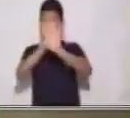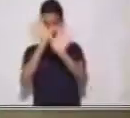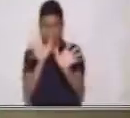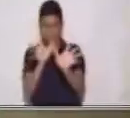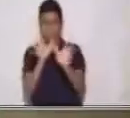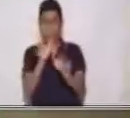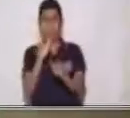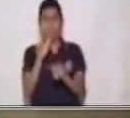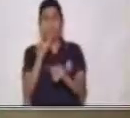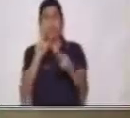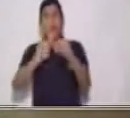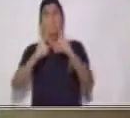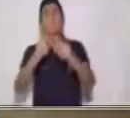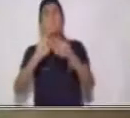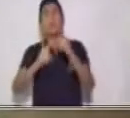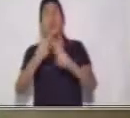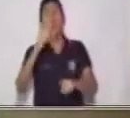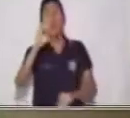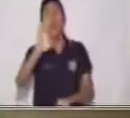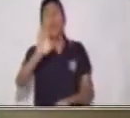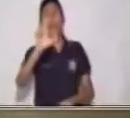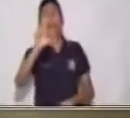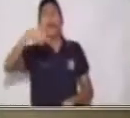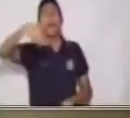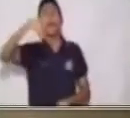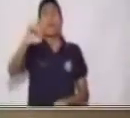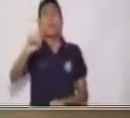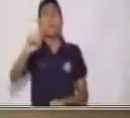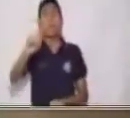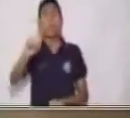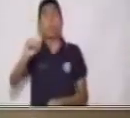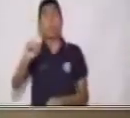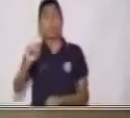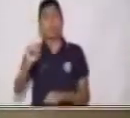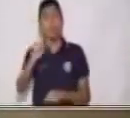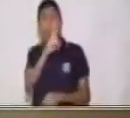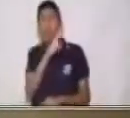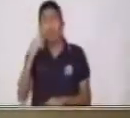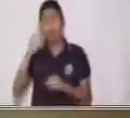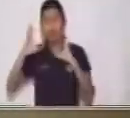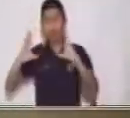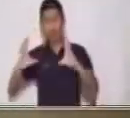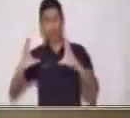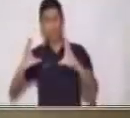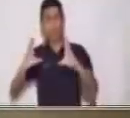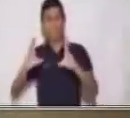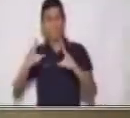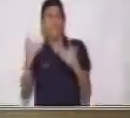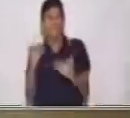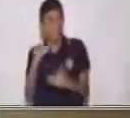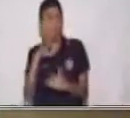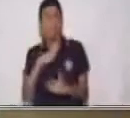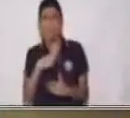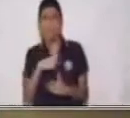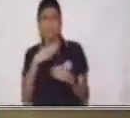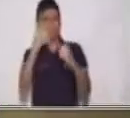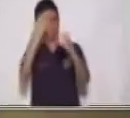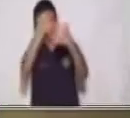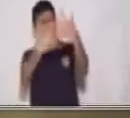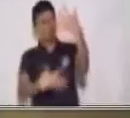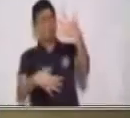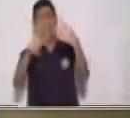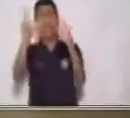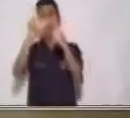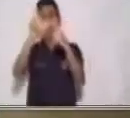amigo Elmo. Mira, qué lindo. Sí, trae muchas letras